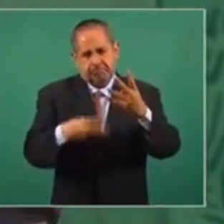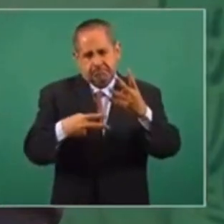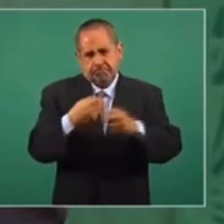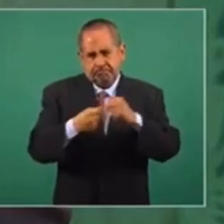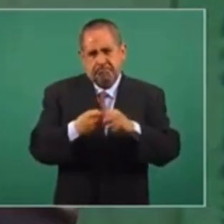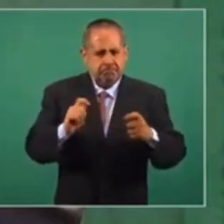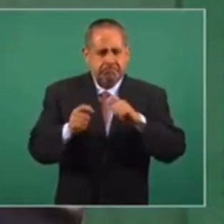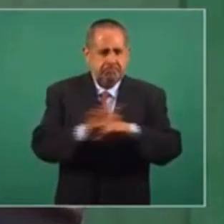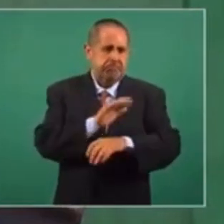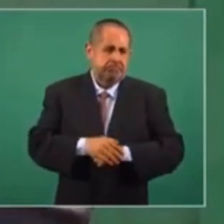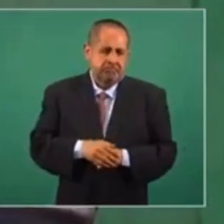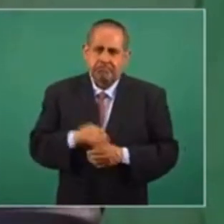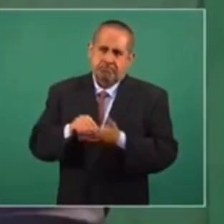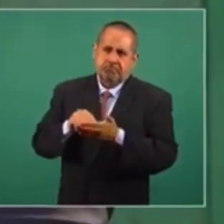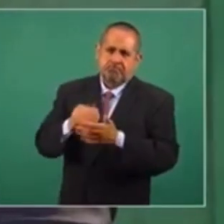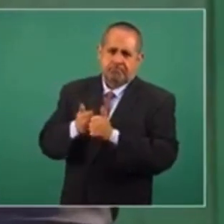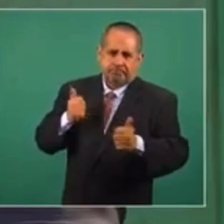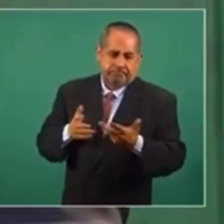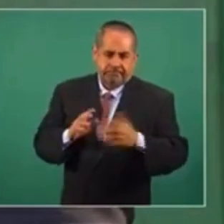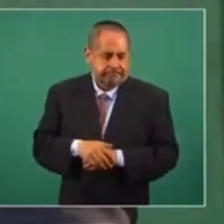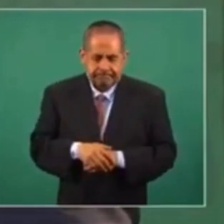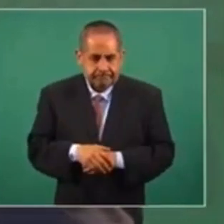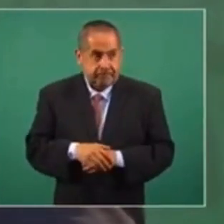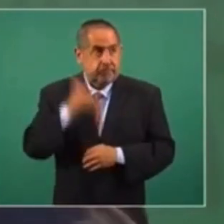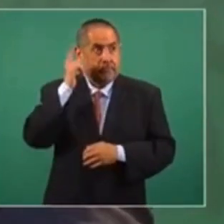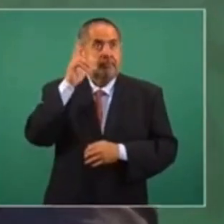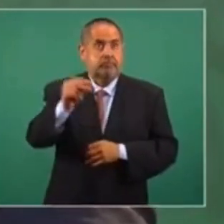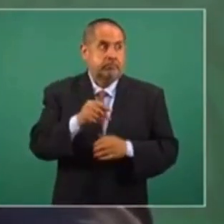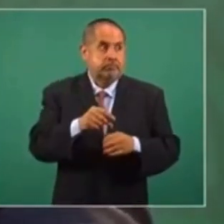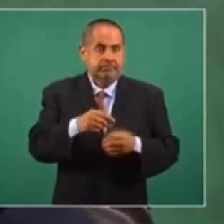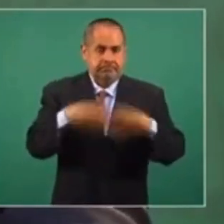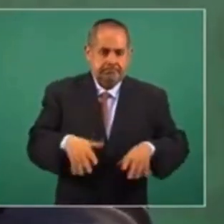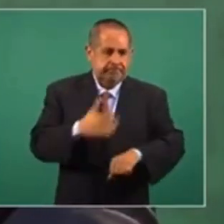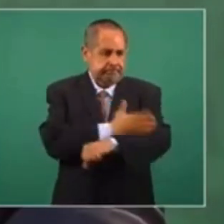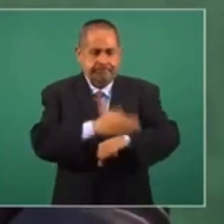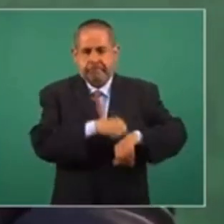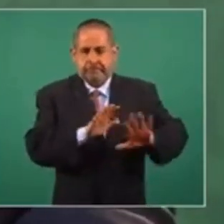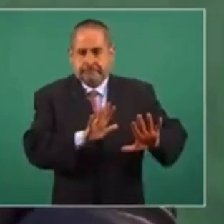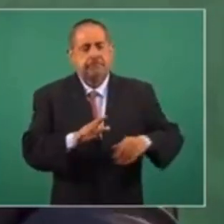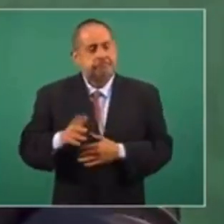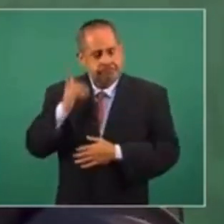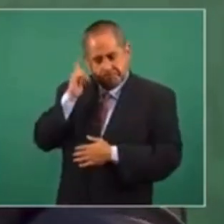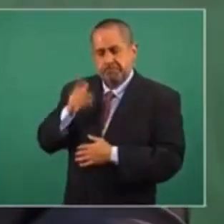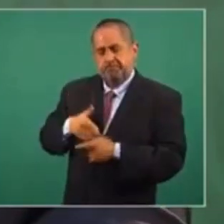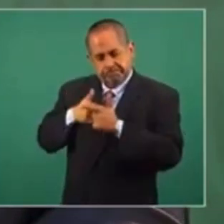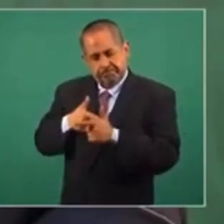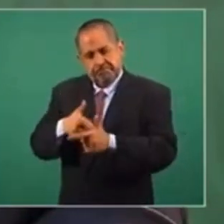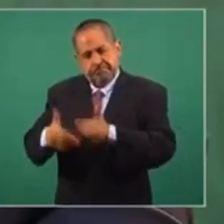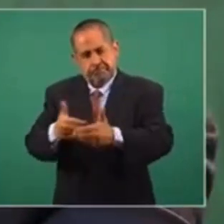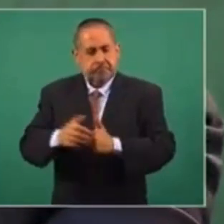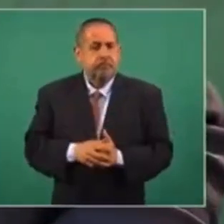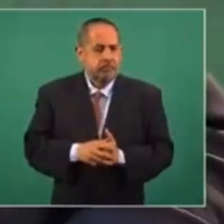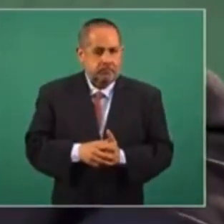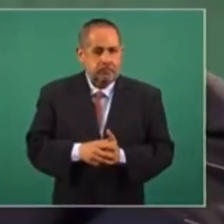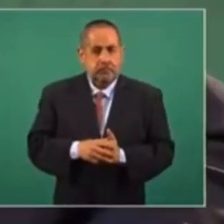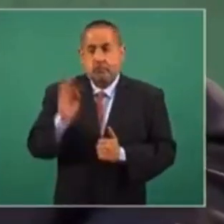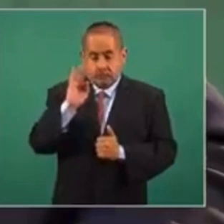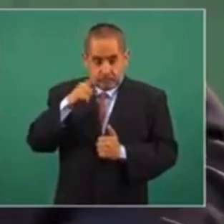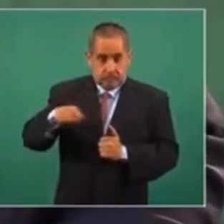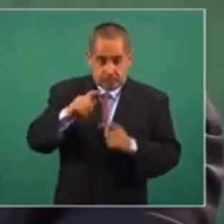hay un retroceso, toco madera, que no sea así, pero en el caso de que